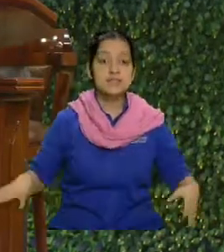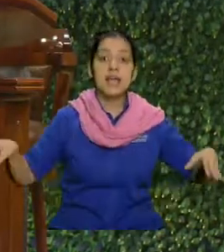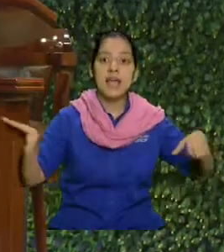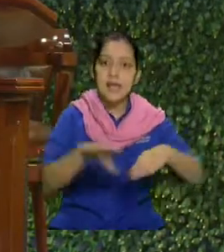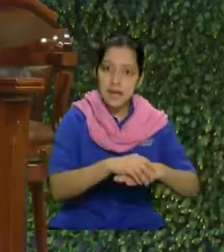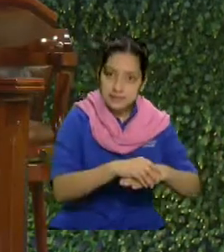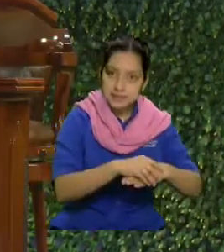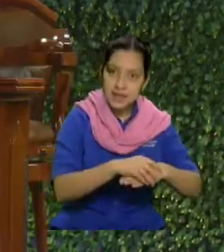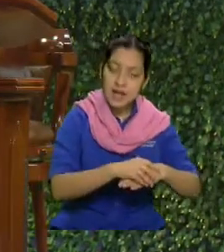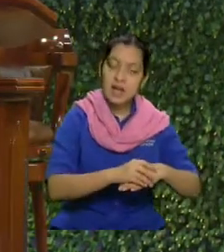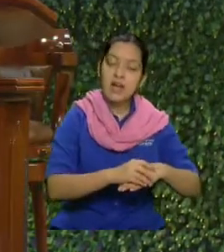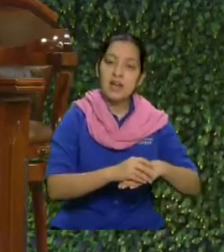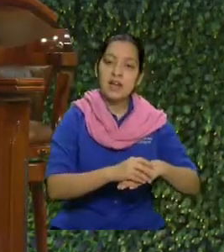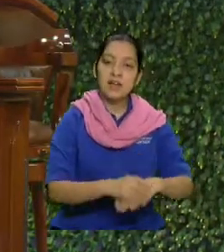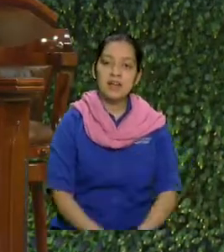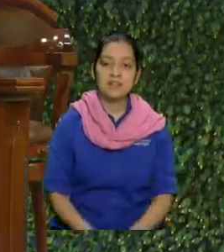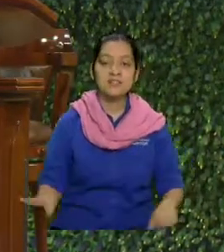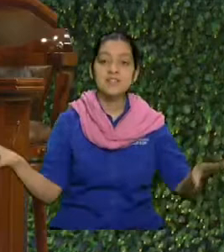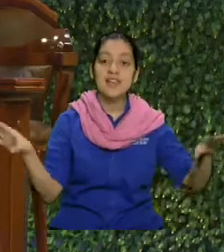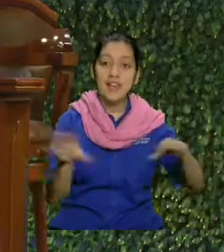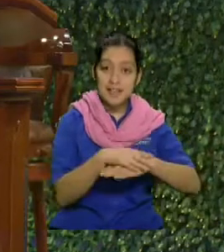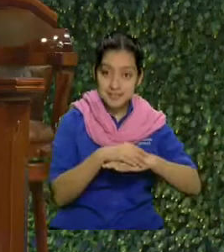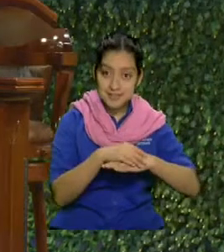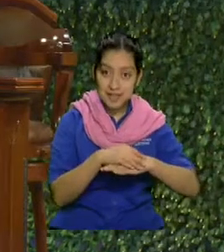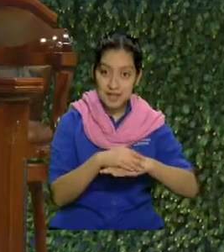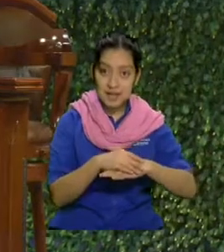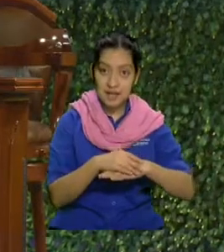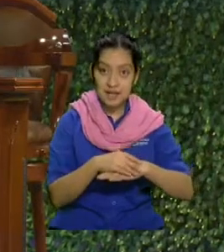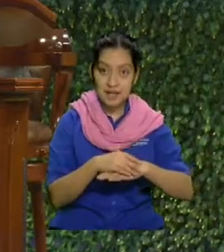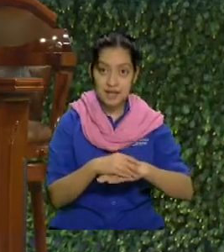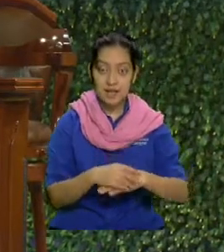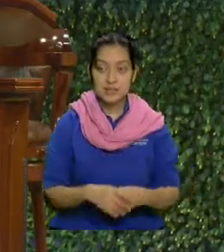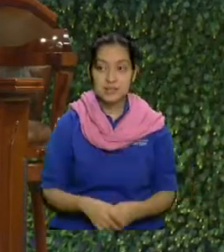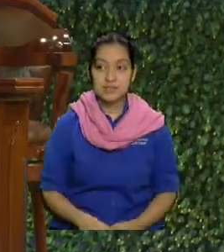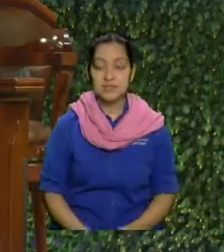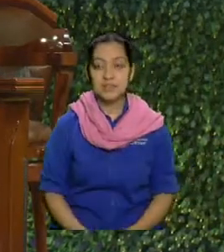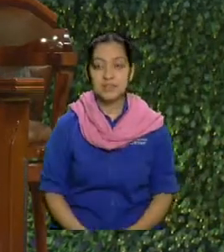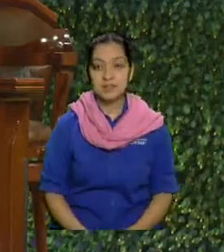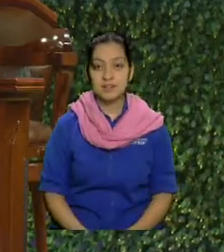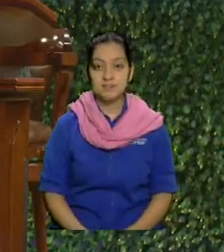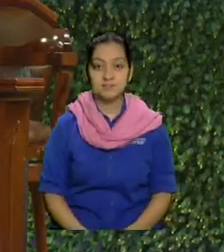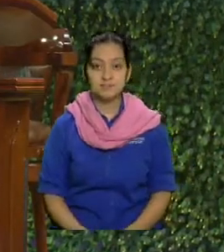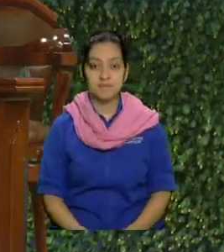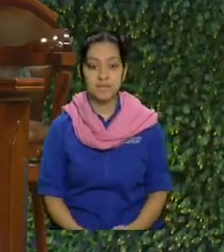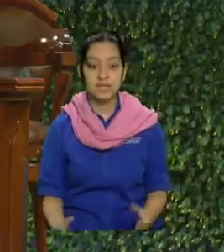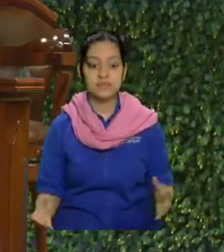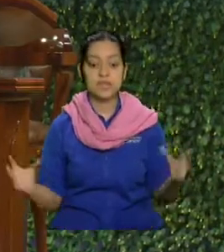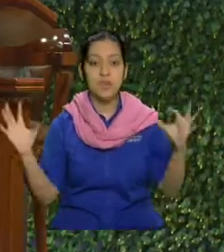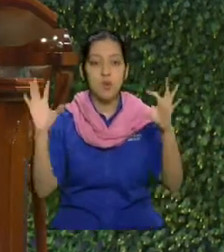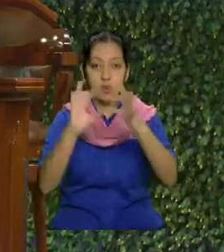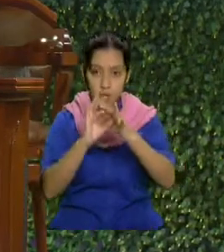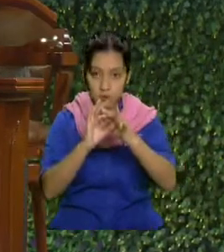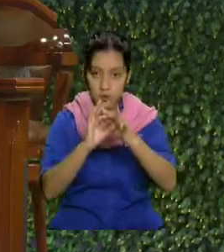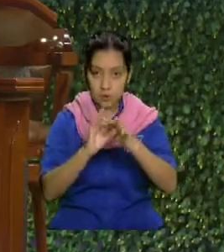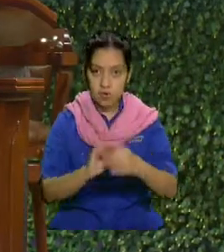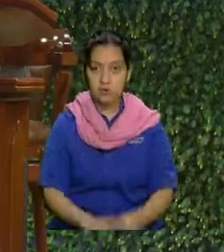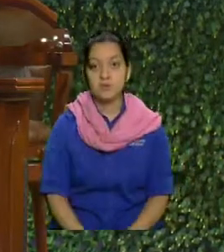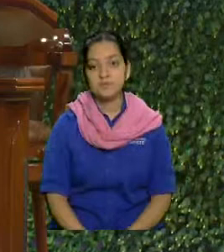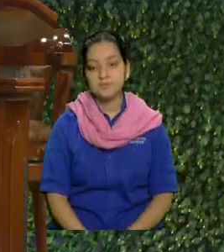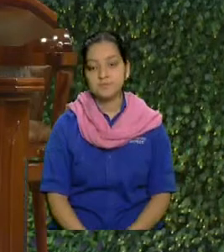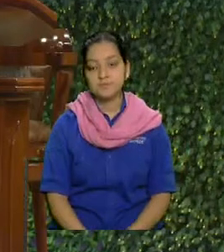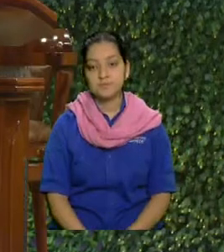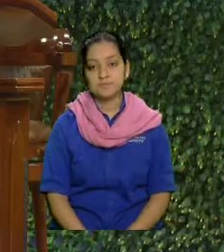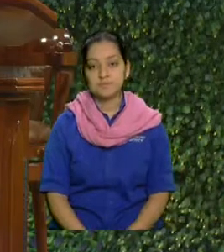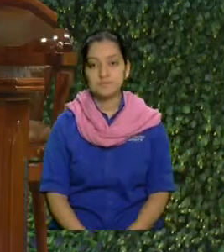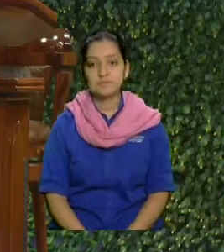La toma por mujer. Se acostó con ella. Las demás Biblia no lo dicen así, solo la de las Américas y